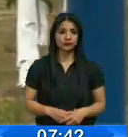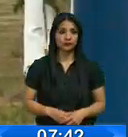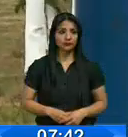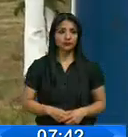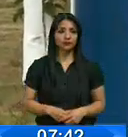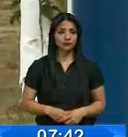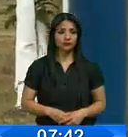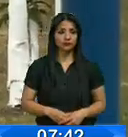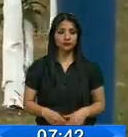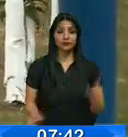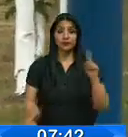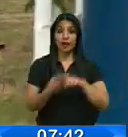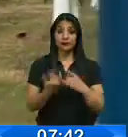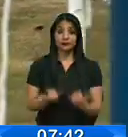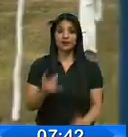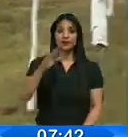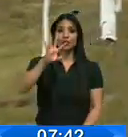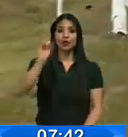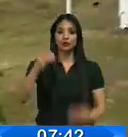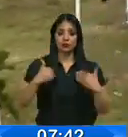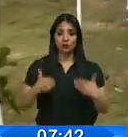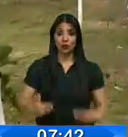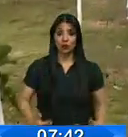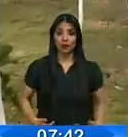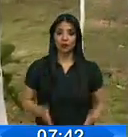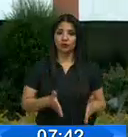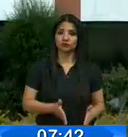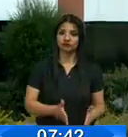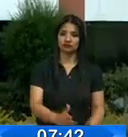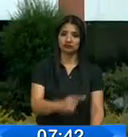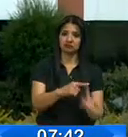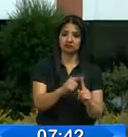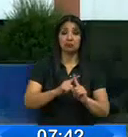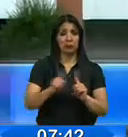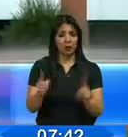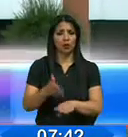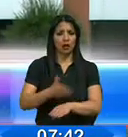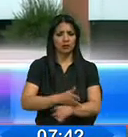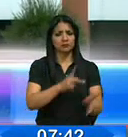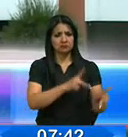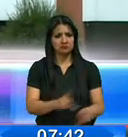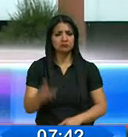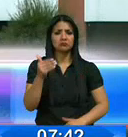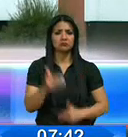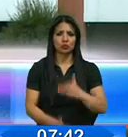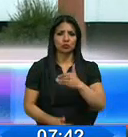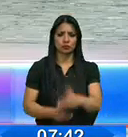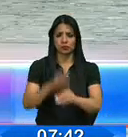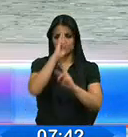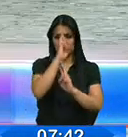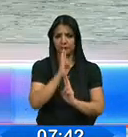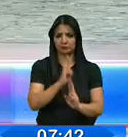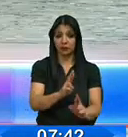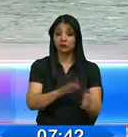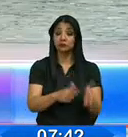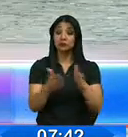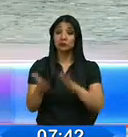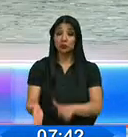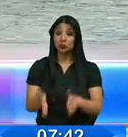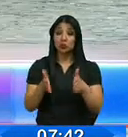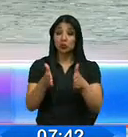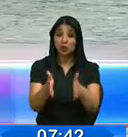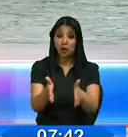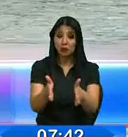Hasta el momento son 40 los cuerpos que han sido sepultados siguiendo y respetando los protocolos establecidos. Los restos han sido dejados en